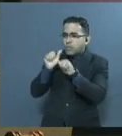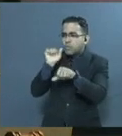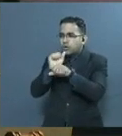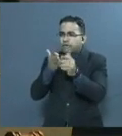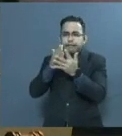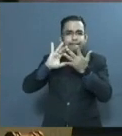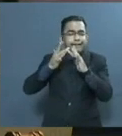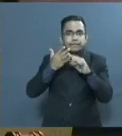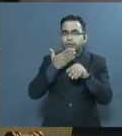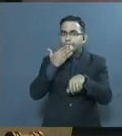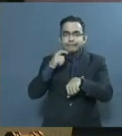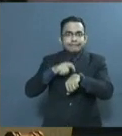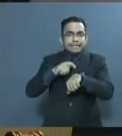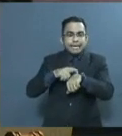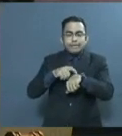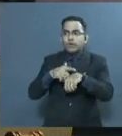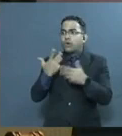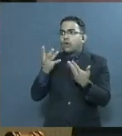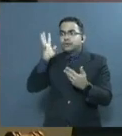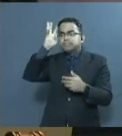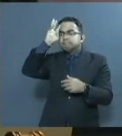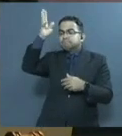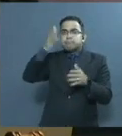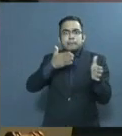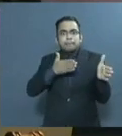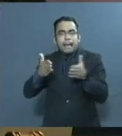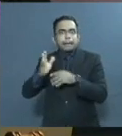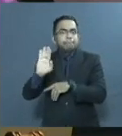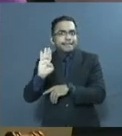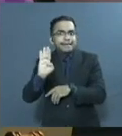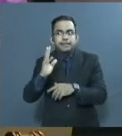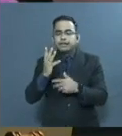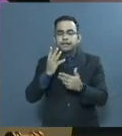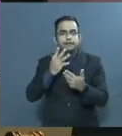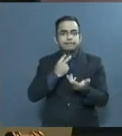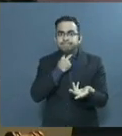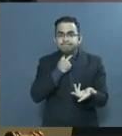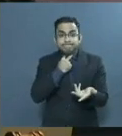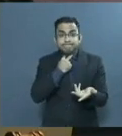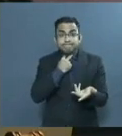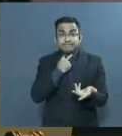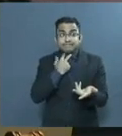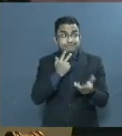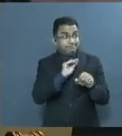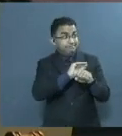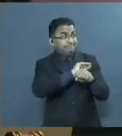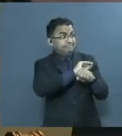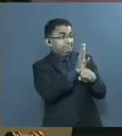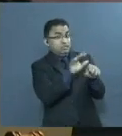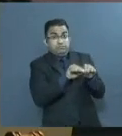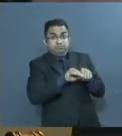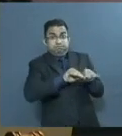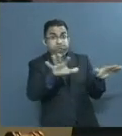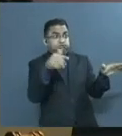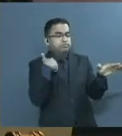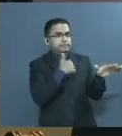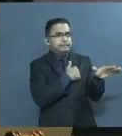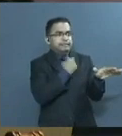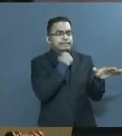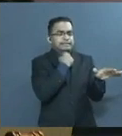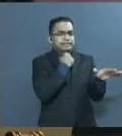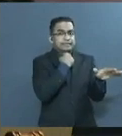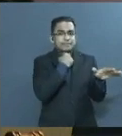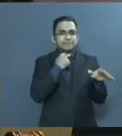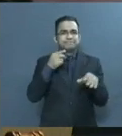oportunidad para desarrollar programas pilotos. Apremiados por la amenaza de haber interrumpido la